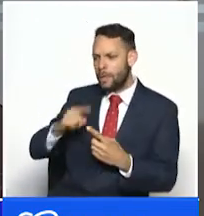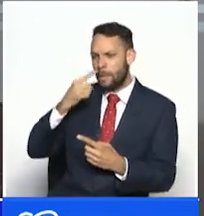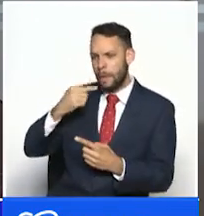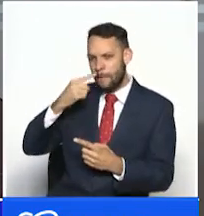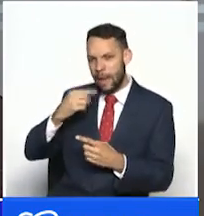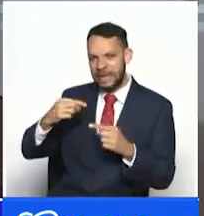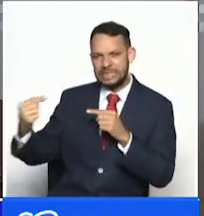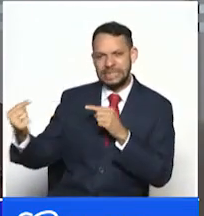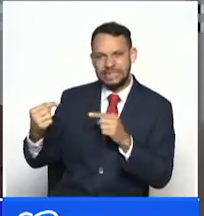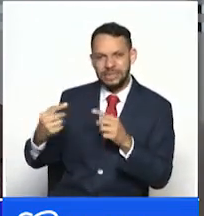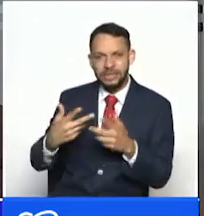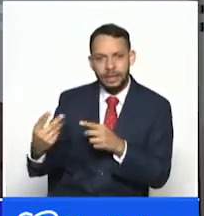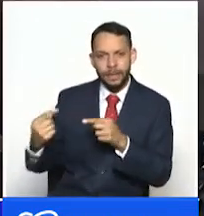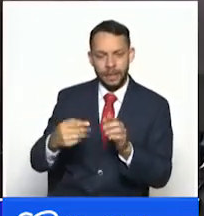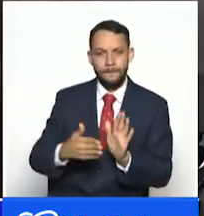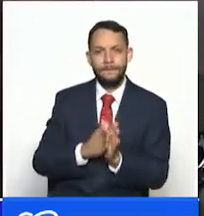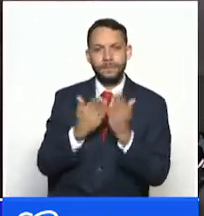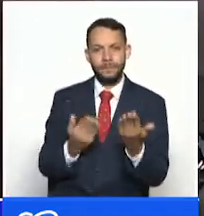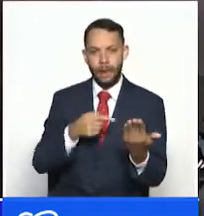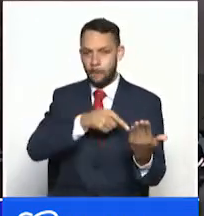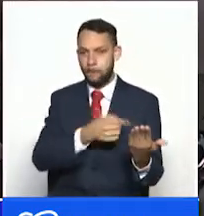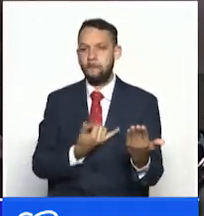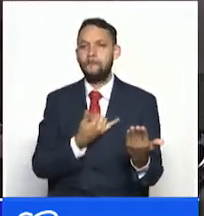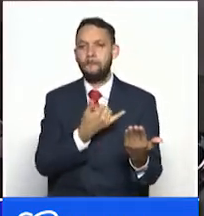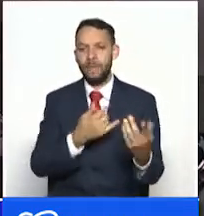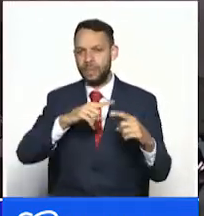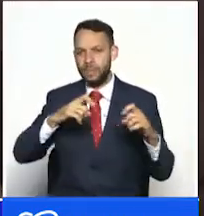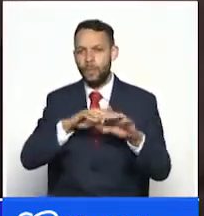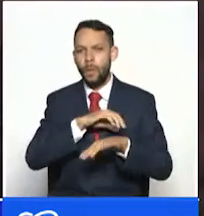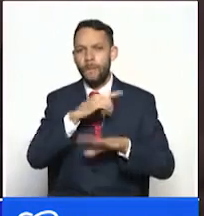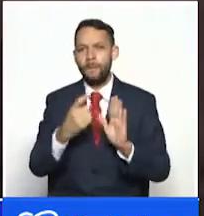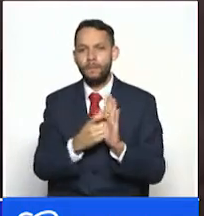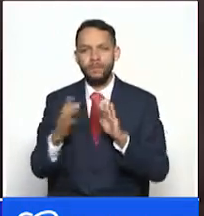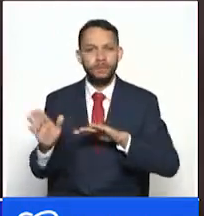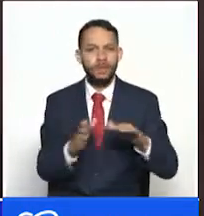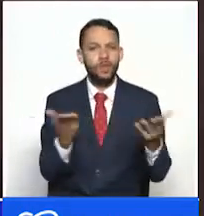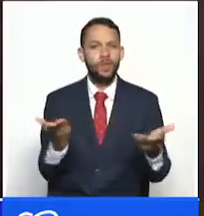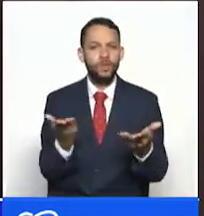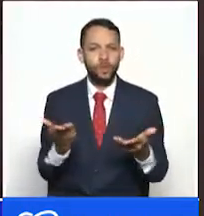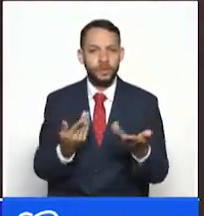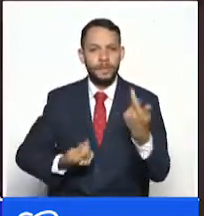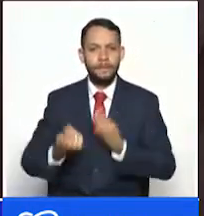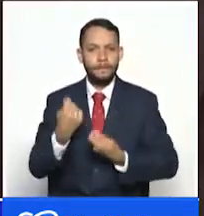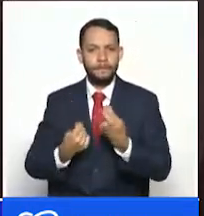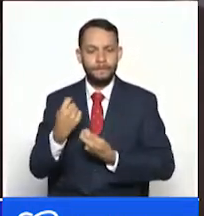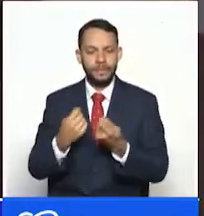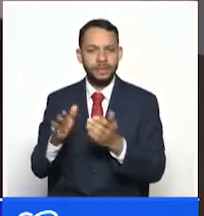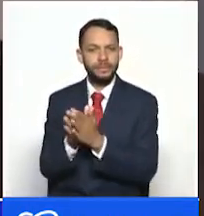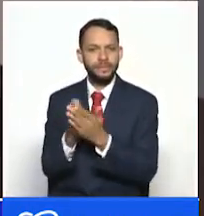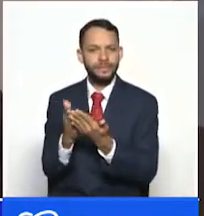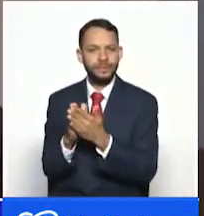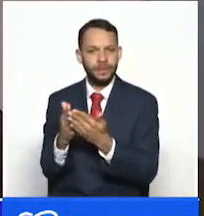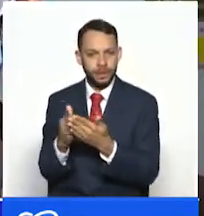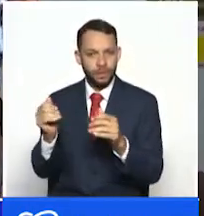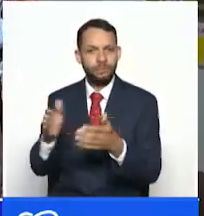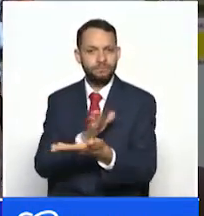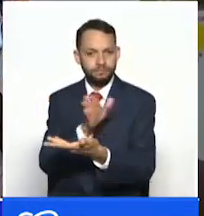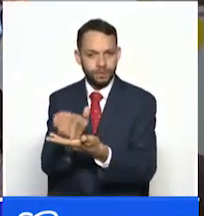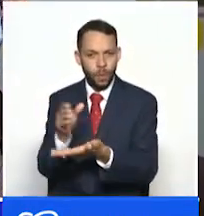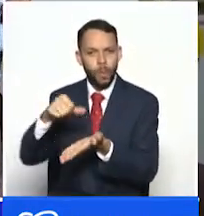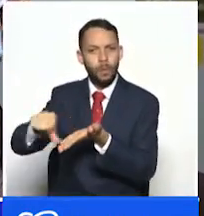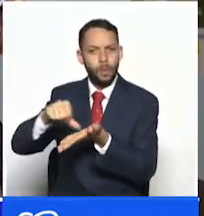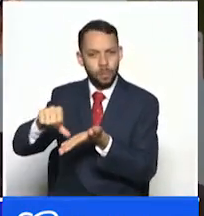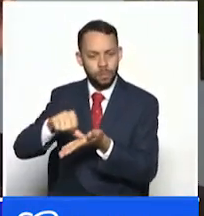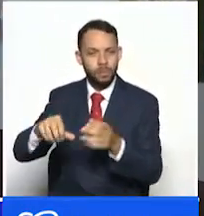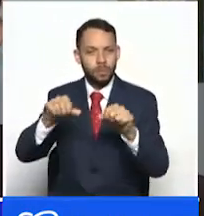se evidencian aquí en la novela esta novela se encuentra disponible en las librerías de Manizales y Villa María para conocer más de la